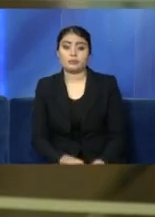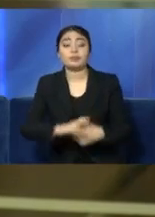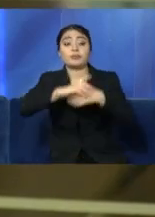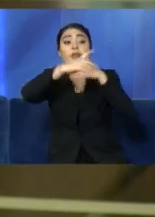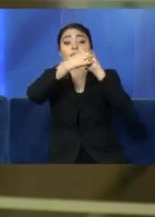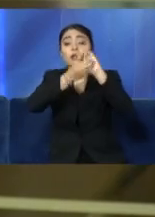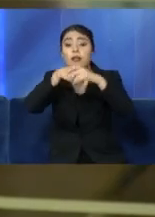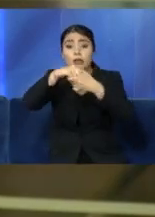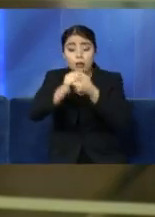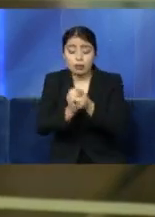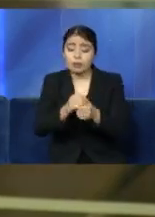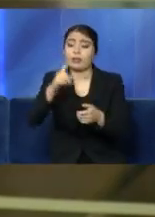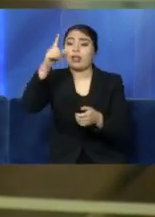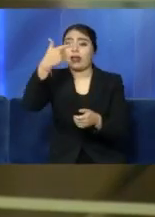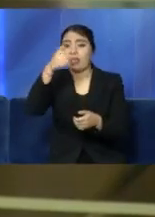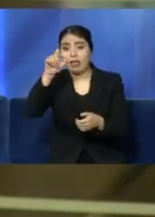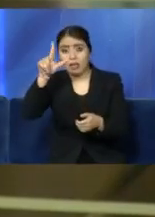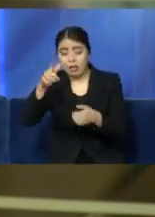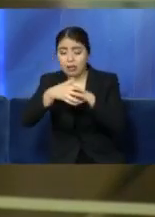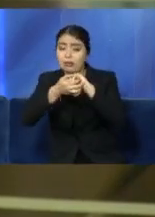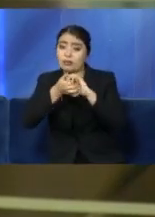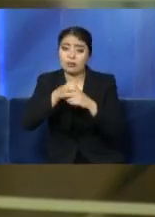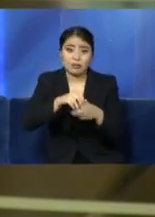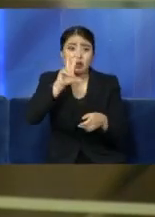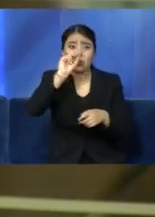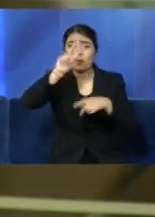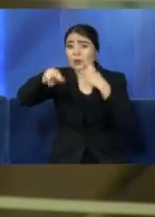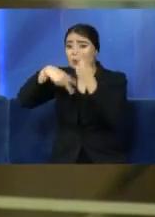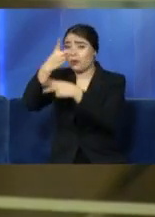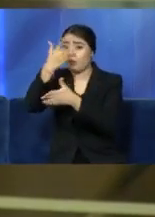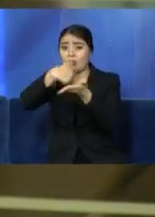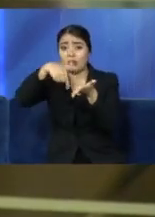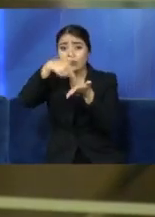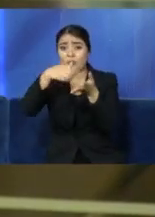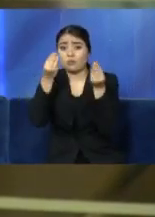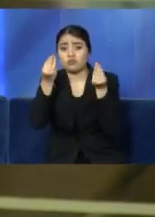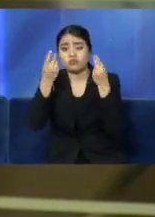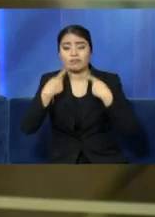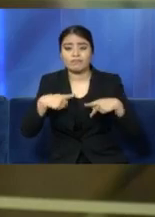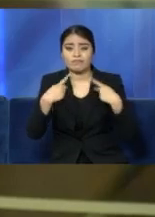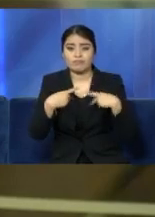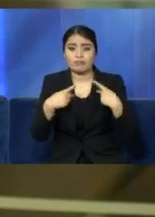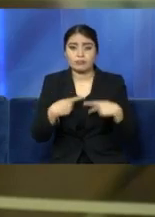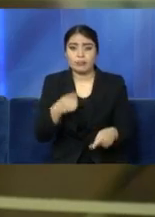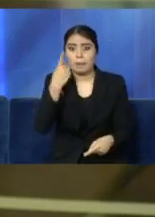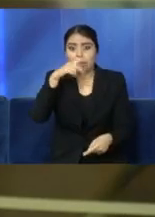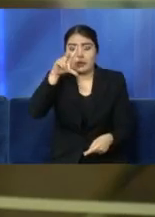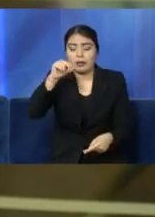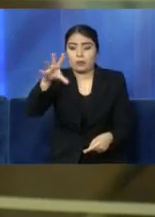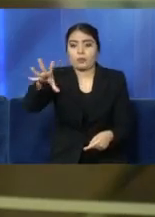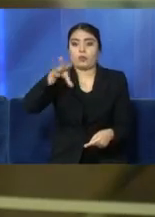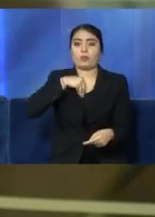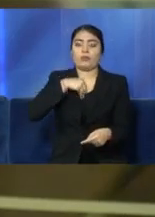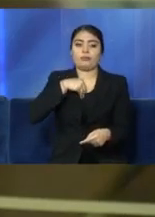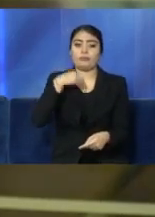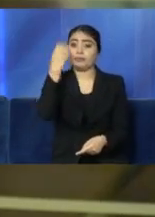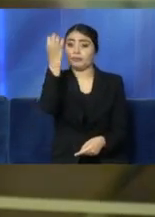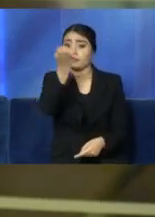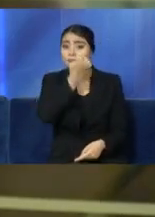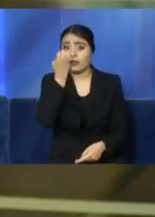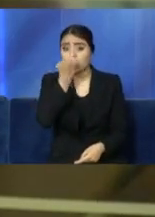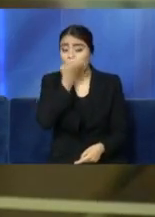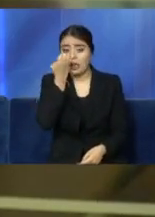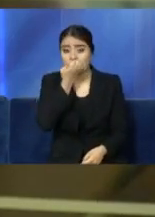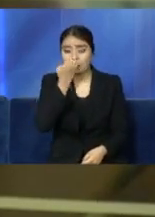constantemente, usar gel antibacterial, no asistir a lugares concurridos y ya las escuelas públicas dejarán de prestar